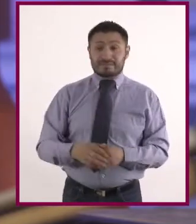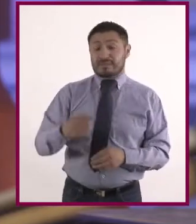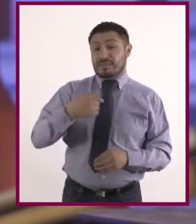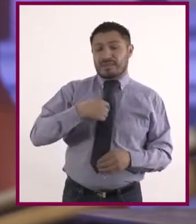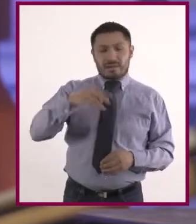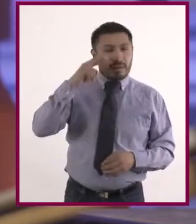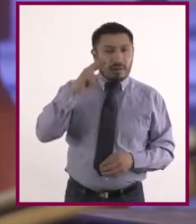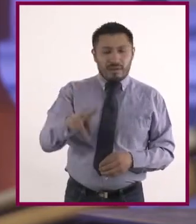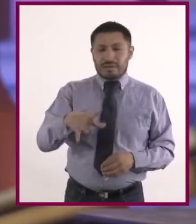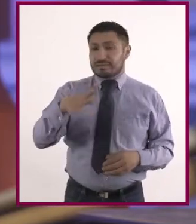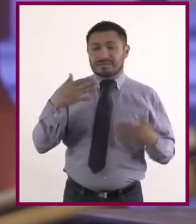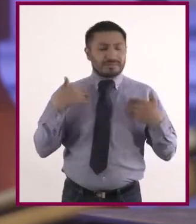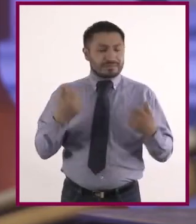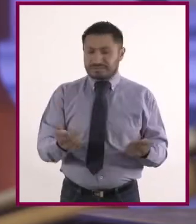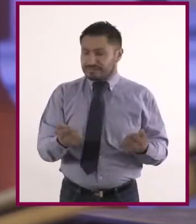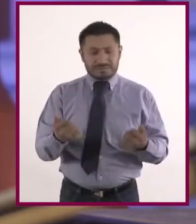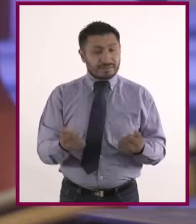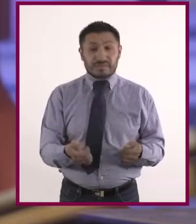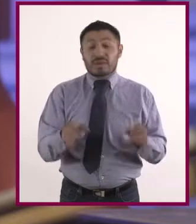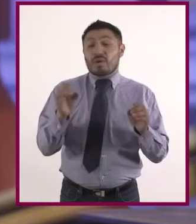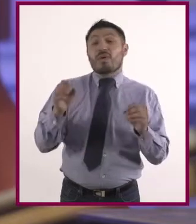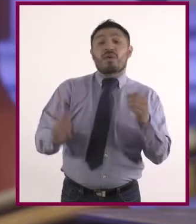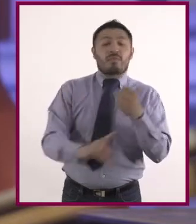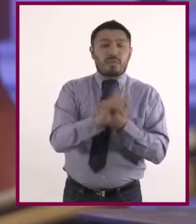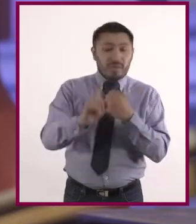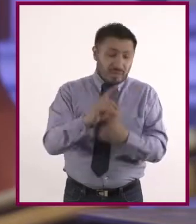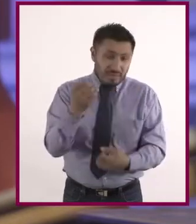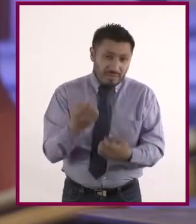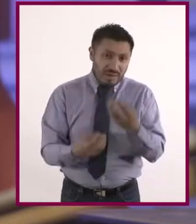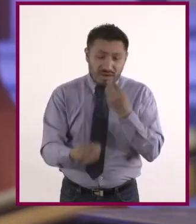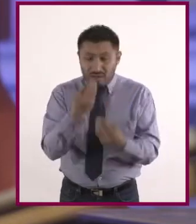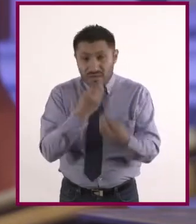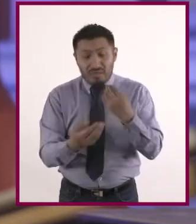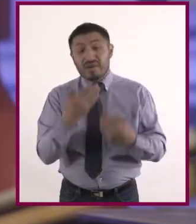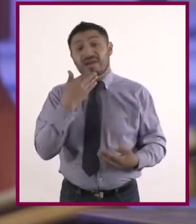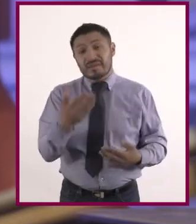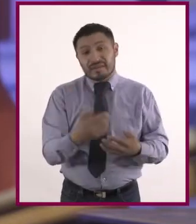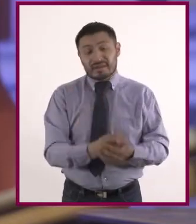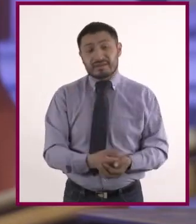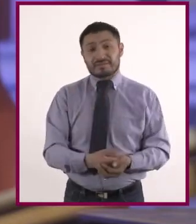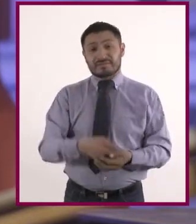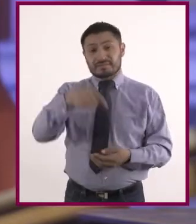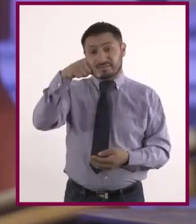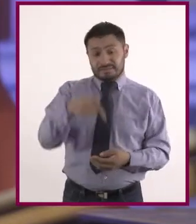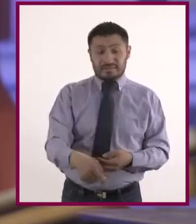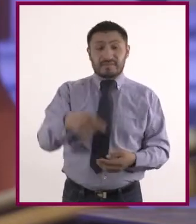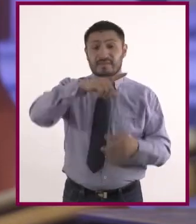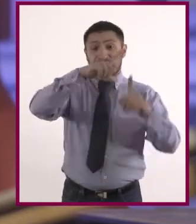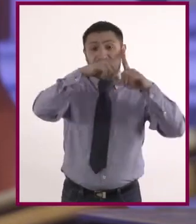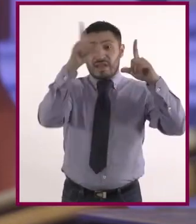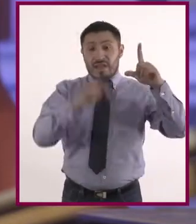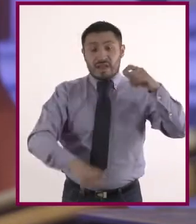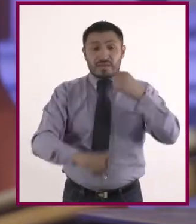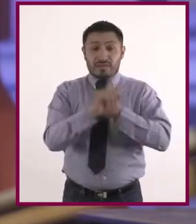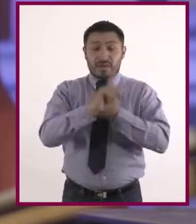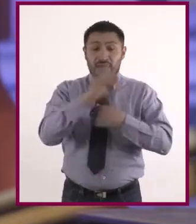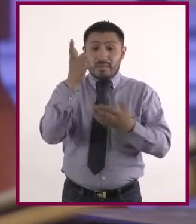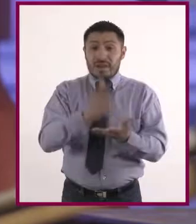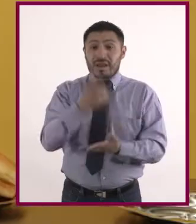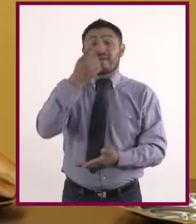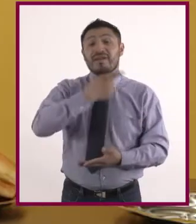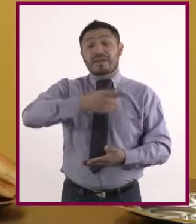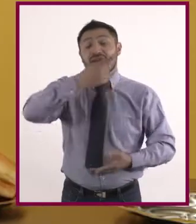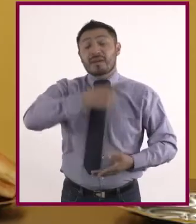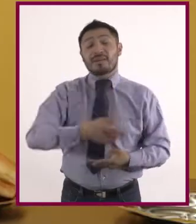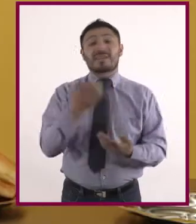una alimentación sana o sustentable en el mundo, es una de las principales enfermedades en nuestro país, la diabetes. ¿Nos puedes platicar sobre ella?